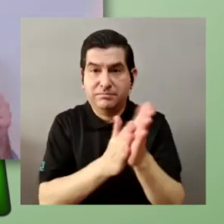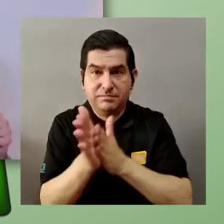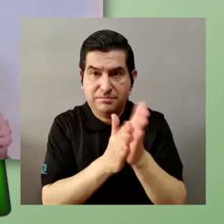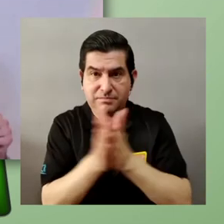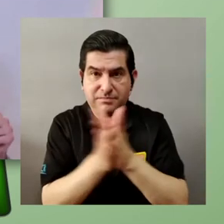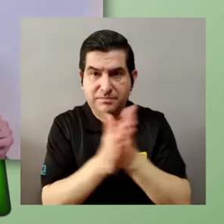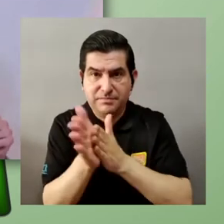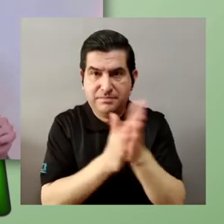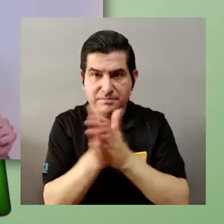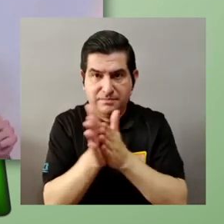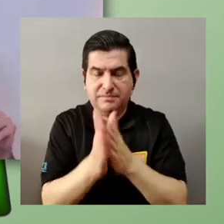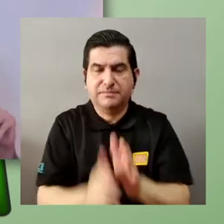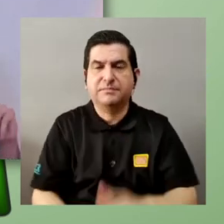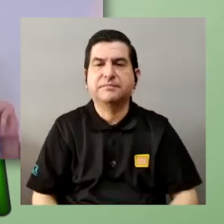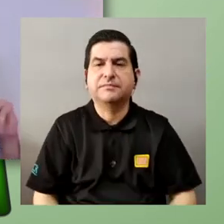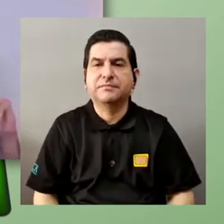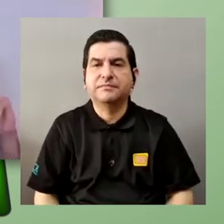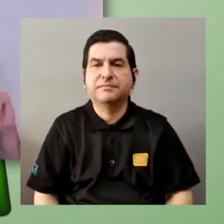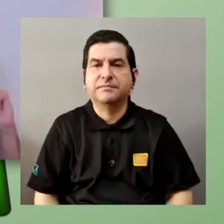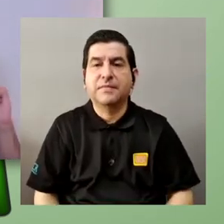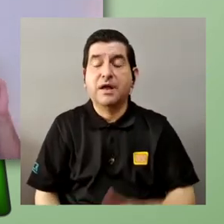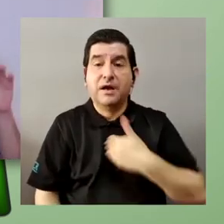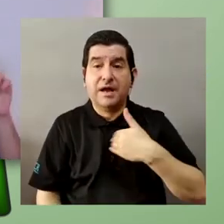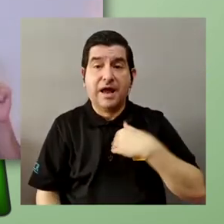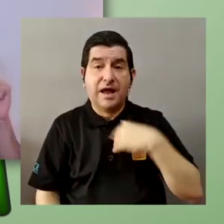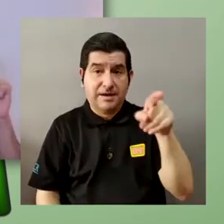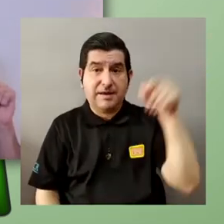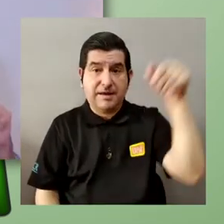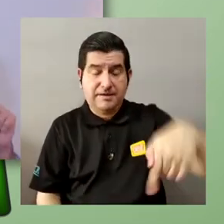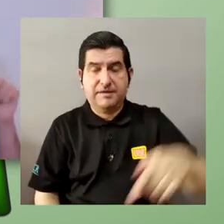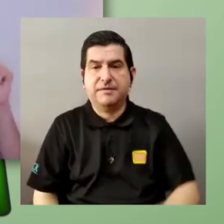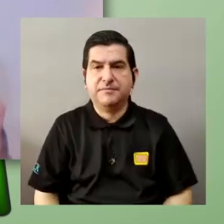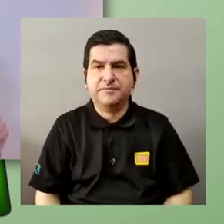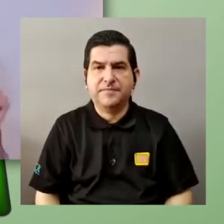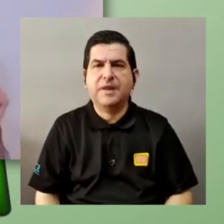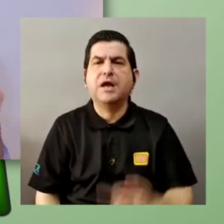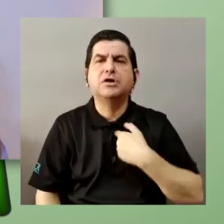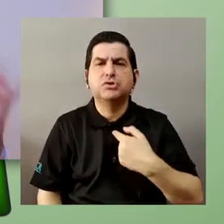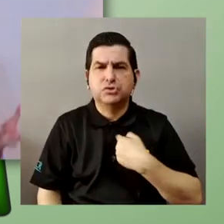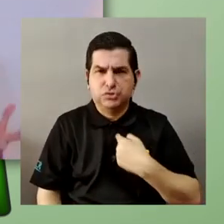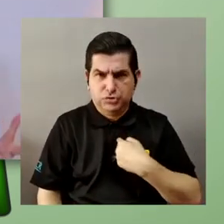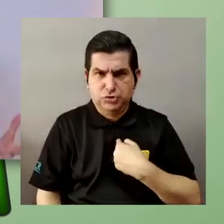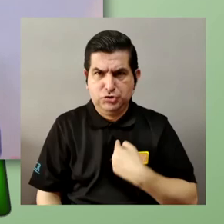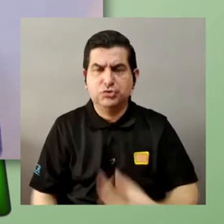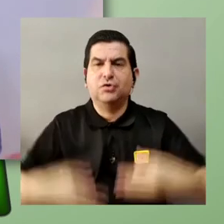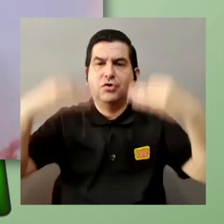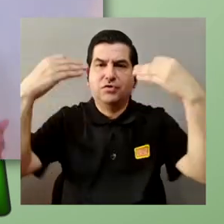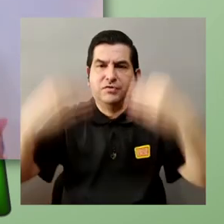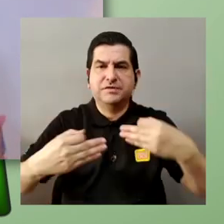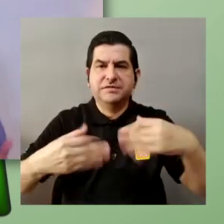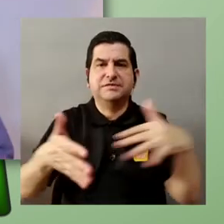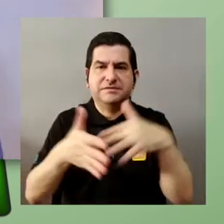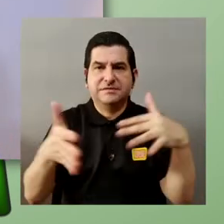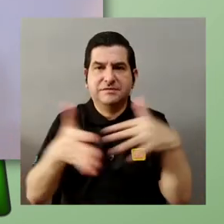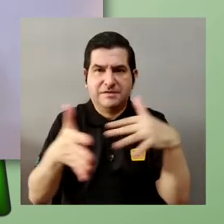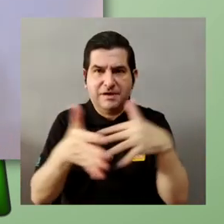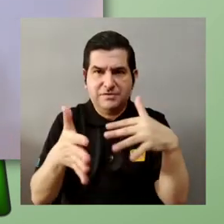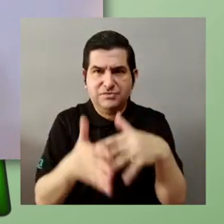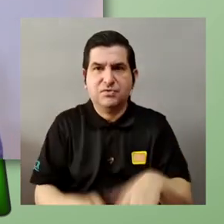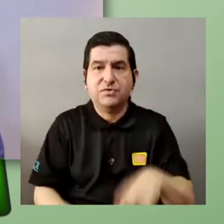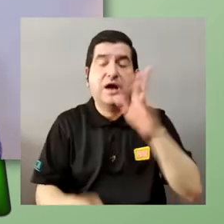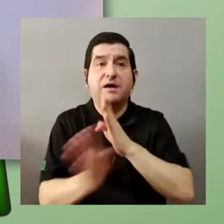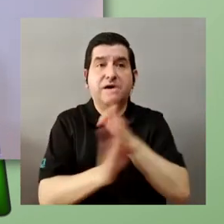aprovechando que que ya lo tenemos acá hugo si si yo estuviese decidiéndome por